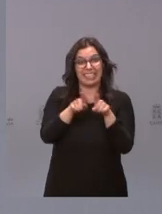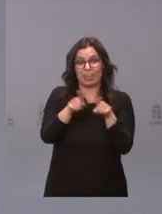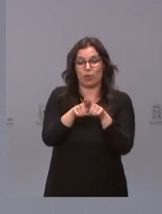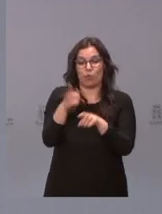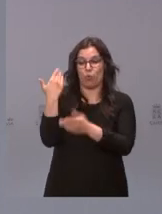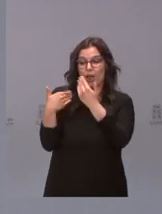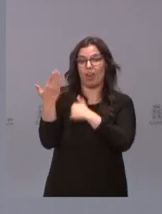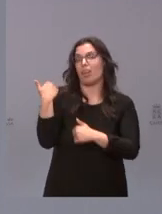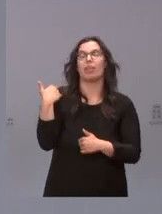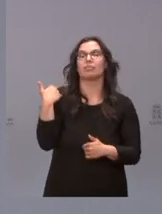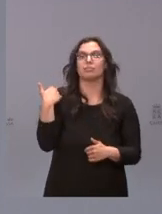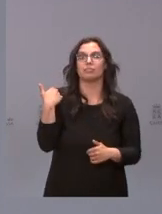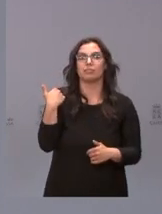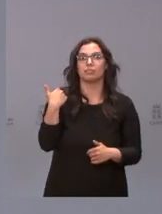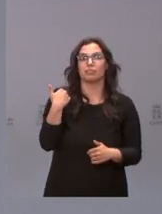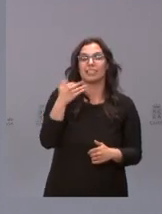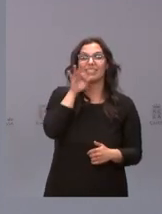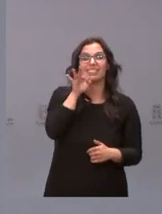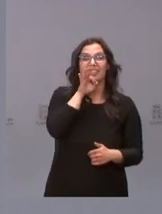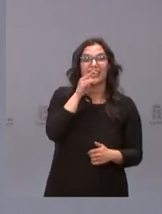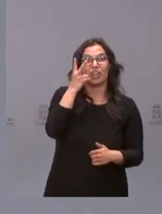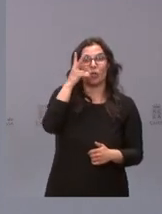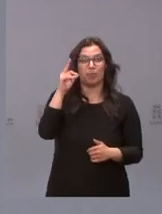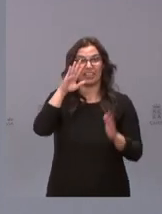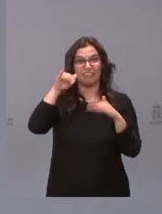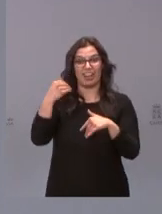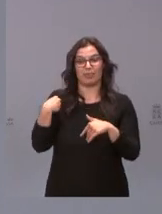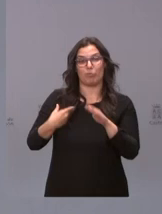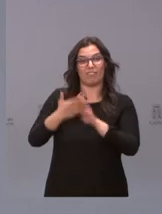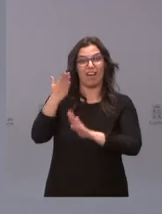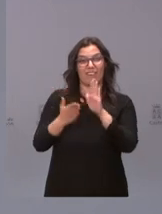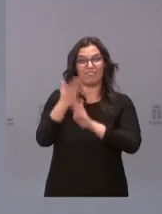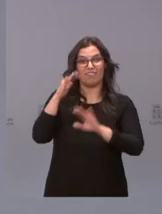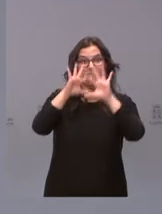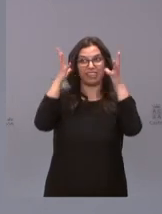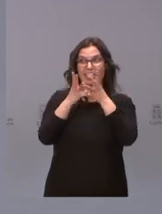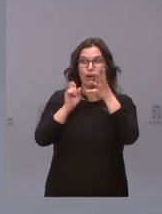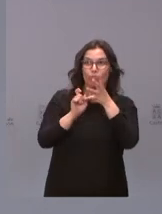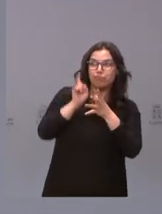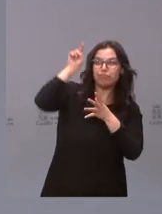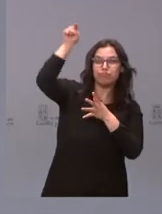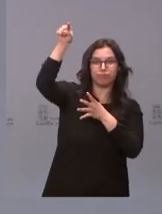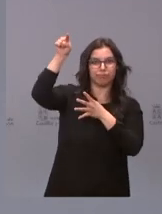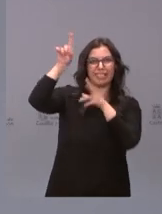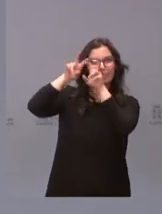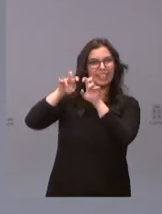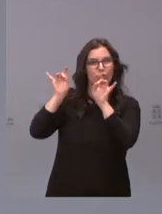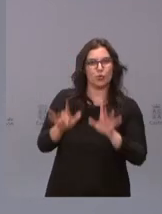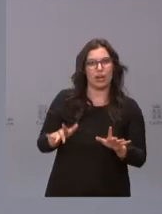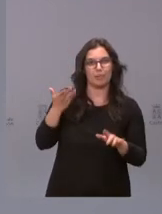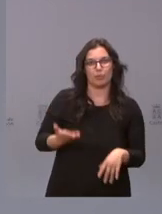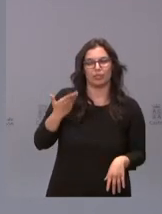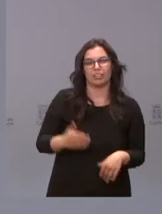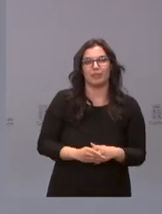a finales del siglo XX en la carrera espacial. Por tanto, a mí como presidente de la Junta es motivo de